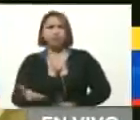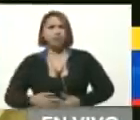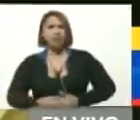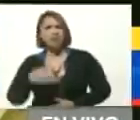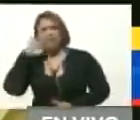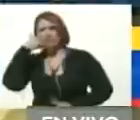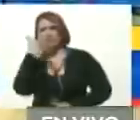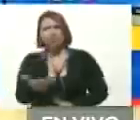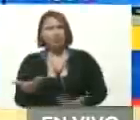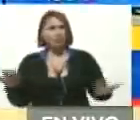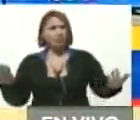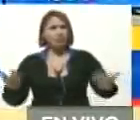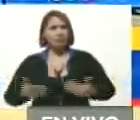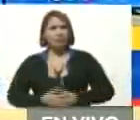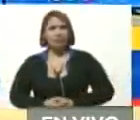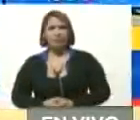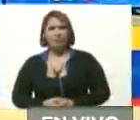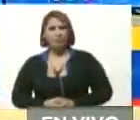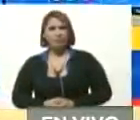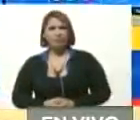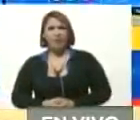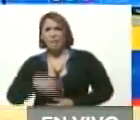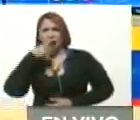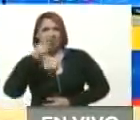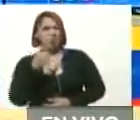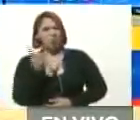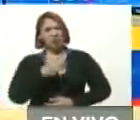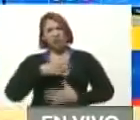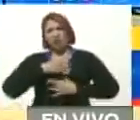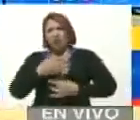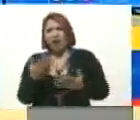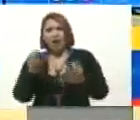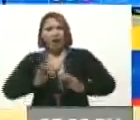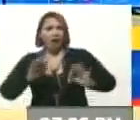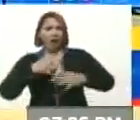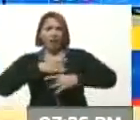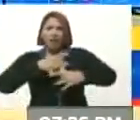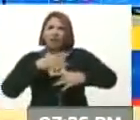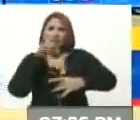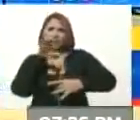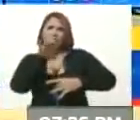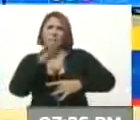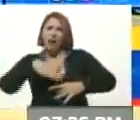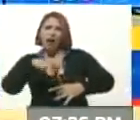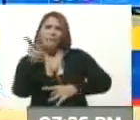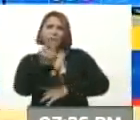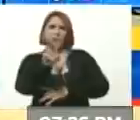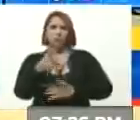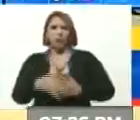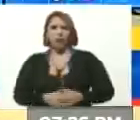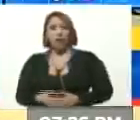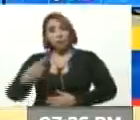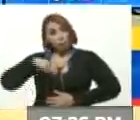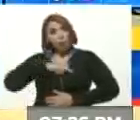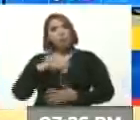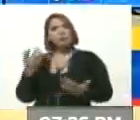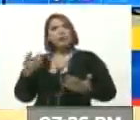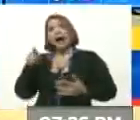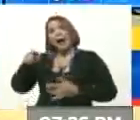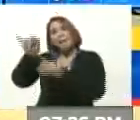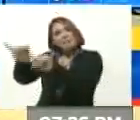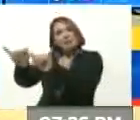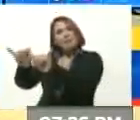¡Imbécile! Y que Maduro no le interesa los intereses del país, de Venezuela. A nosotros, sí, a él le